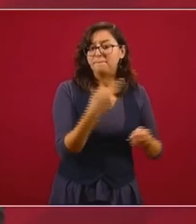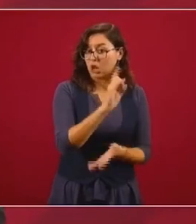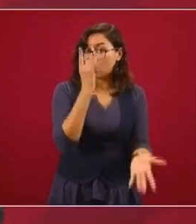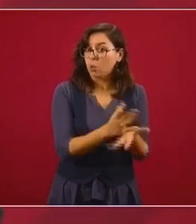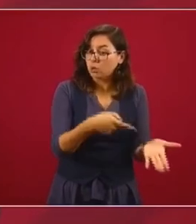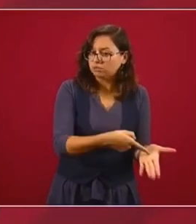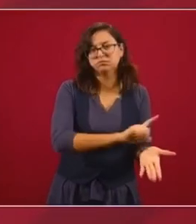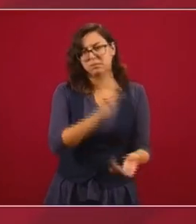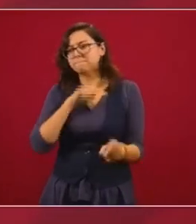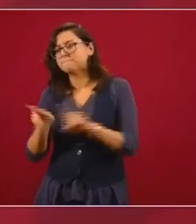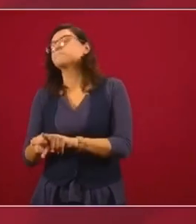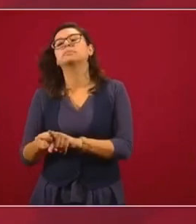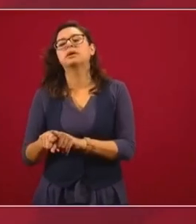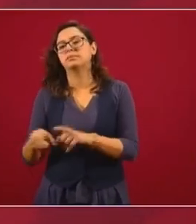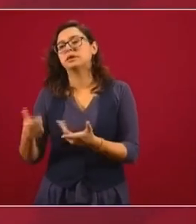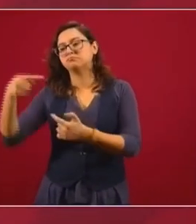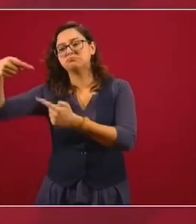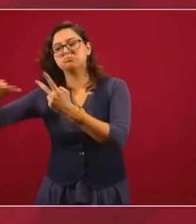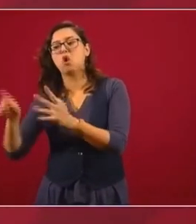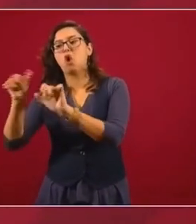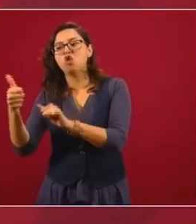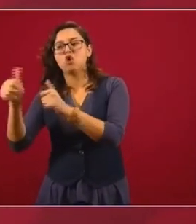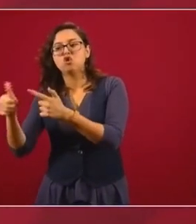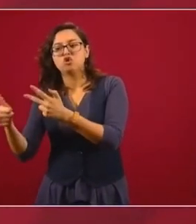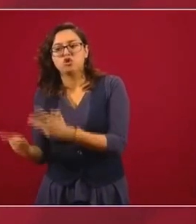factor. Van a tomarse en cuenta otros.